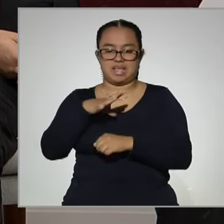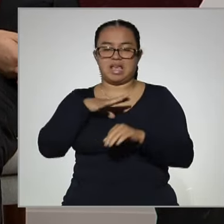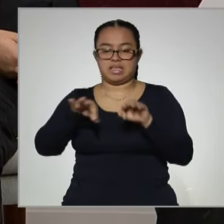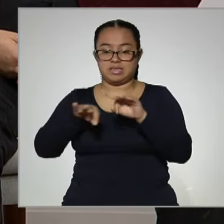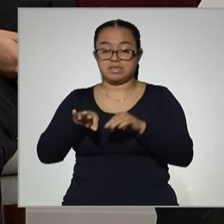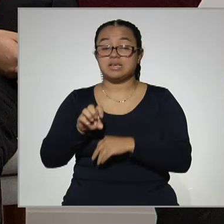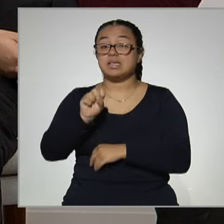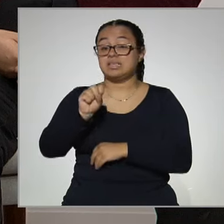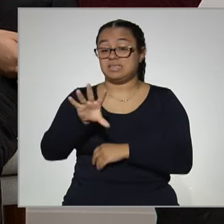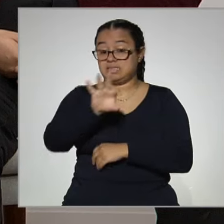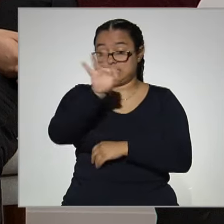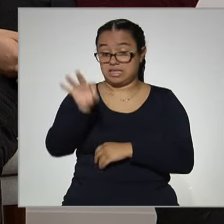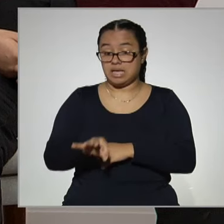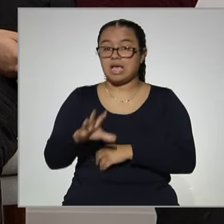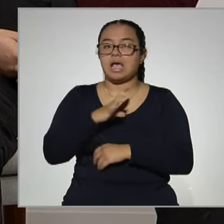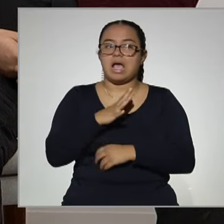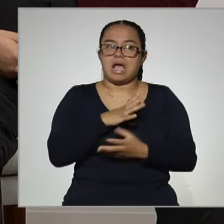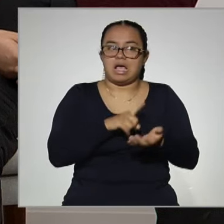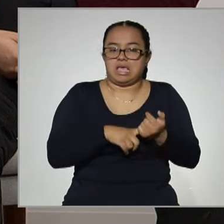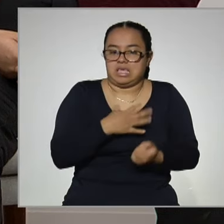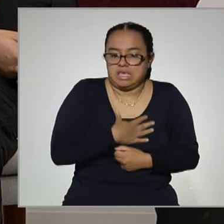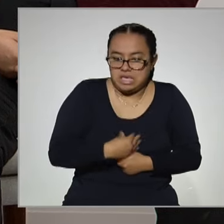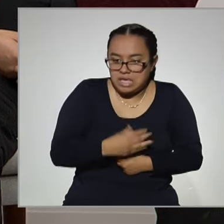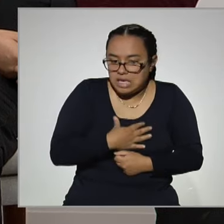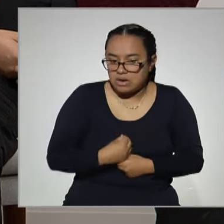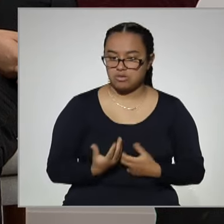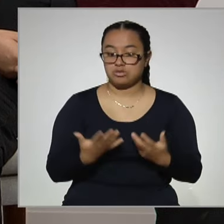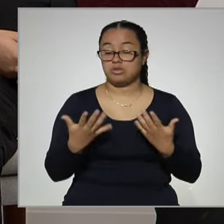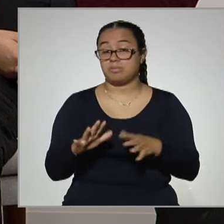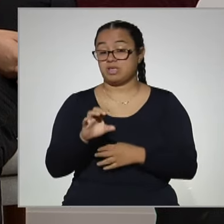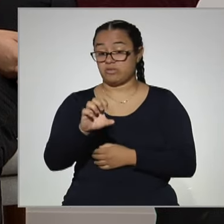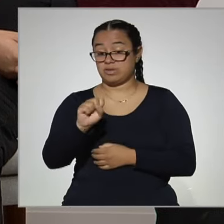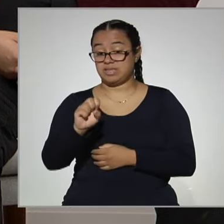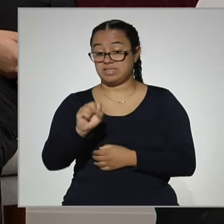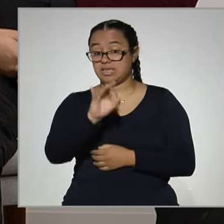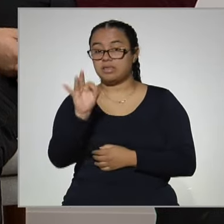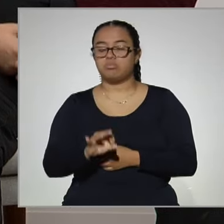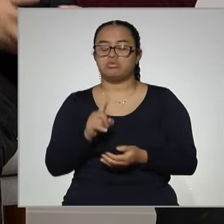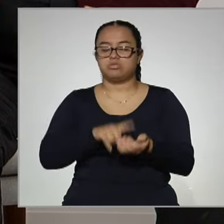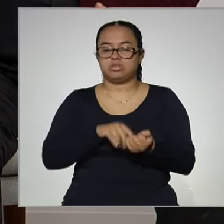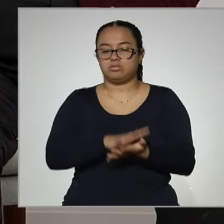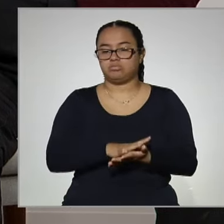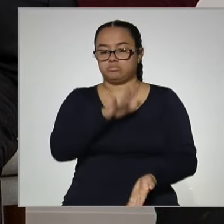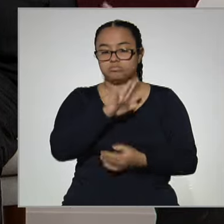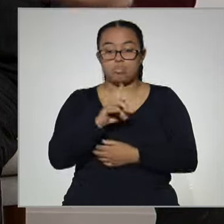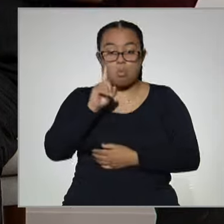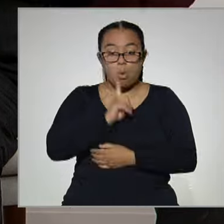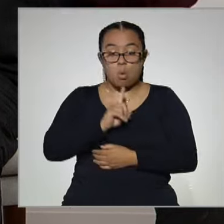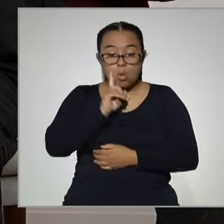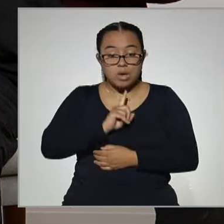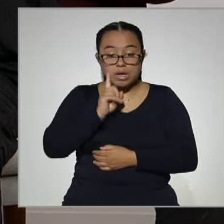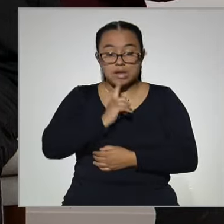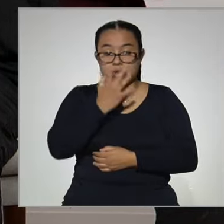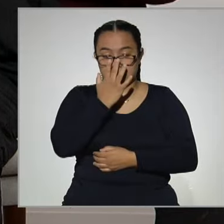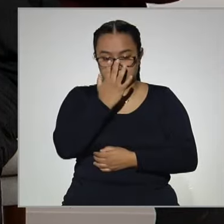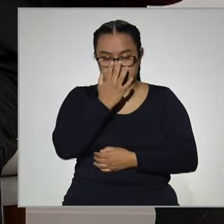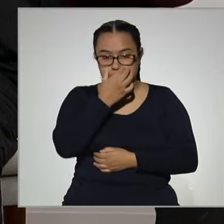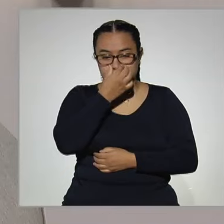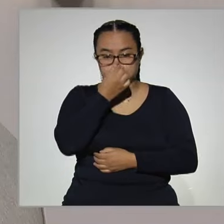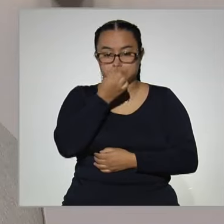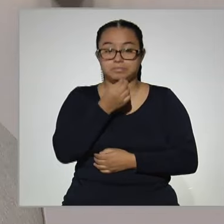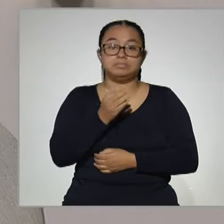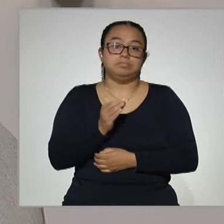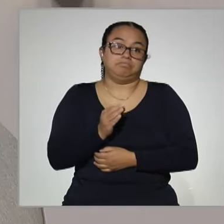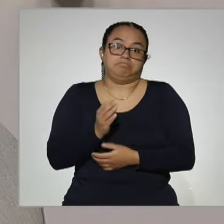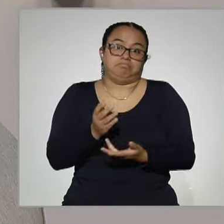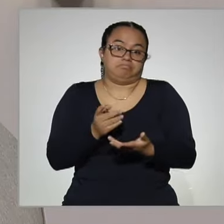65% tienen hijos, más o menos el 60% son mujeres que pueden ser que se encuentren en